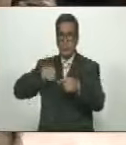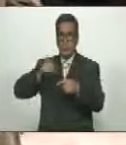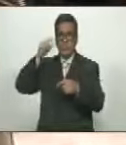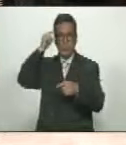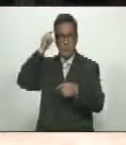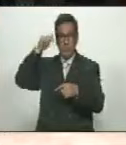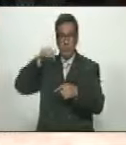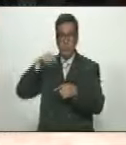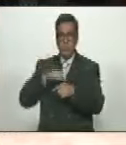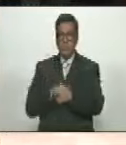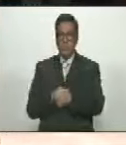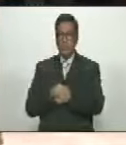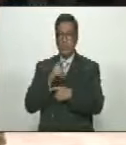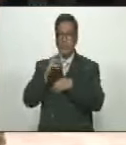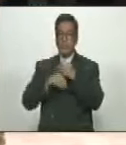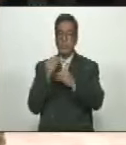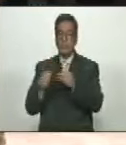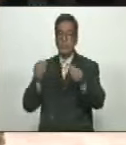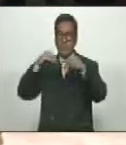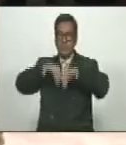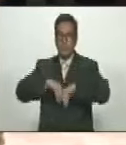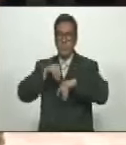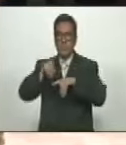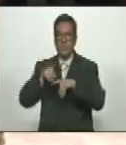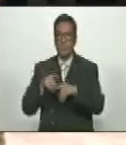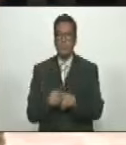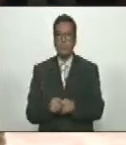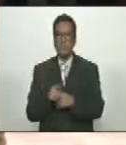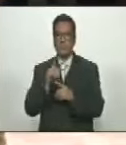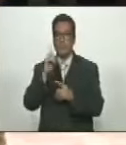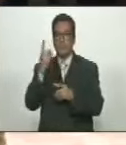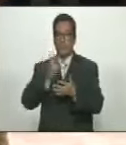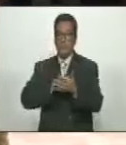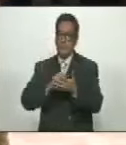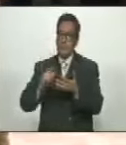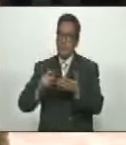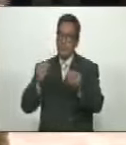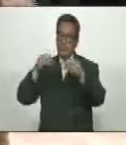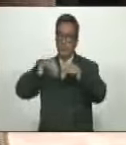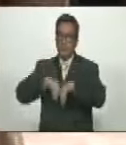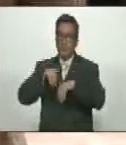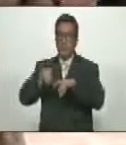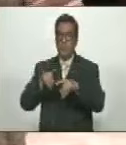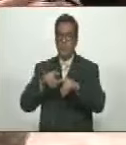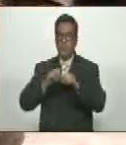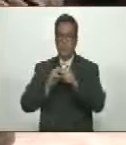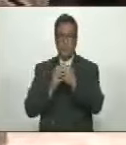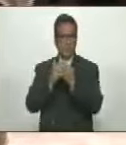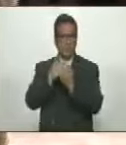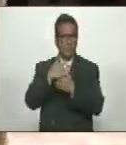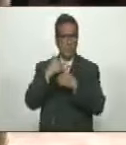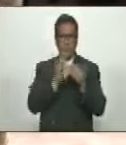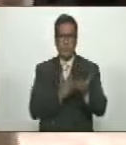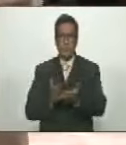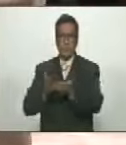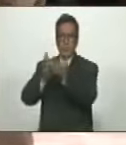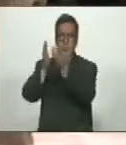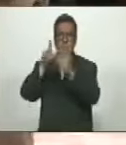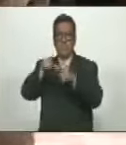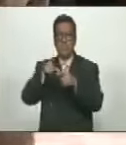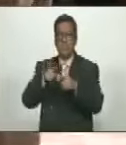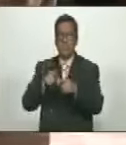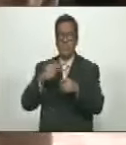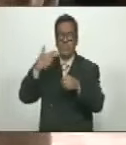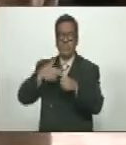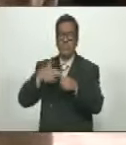hoy esos convenios operativos eran unos convenios disfrazados de servicios a